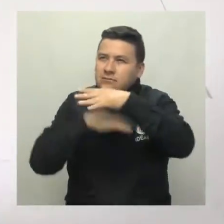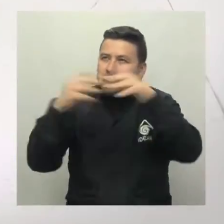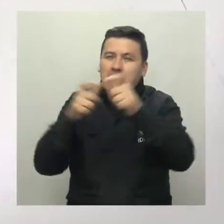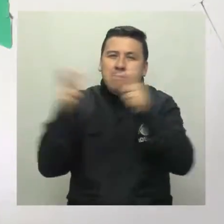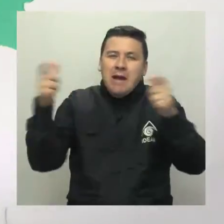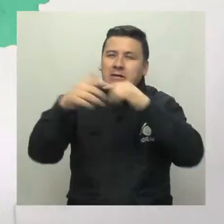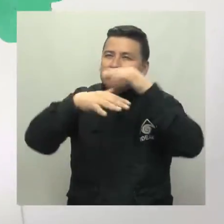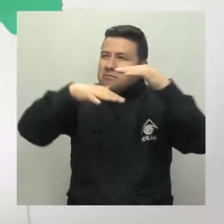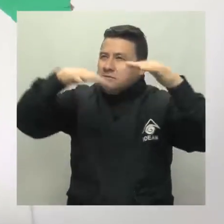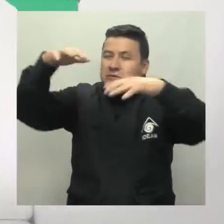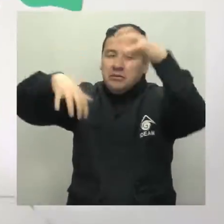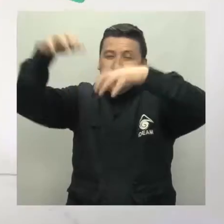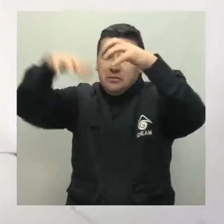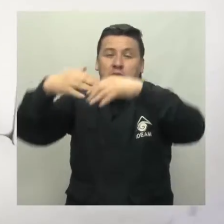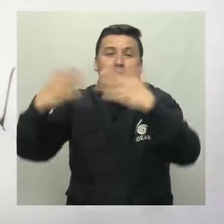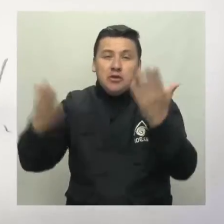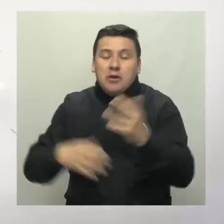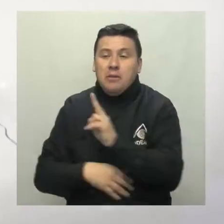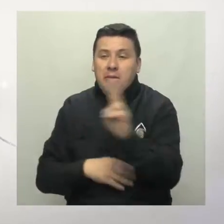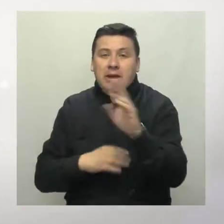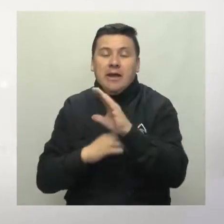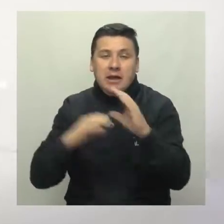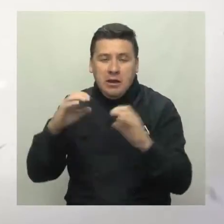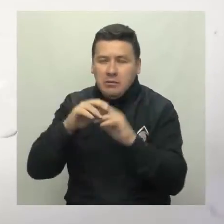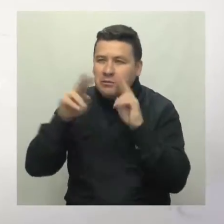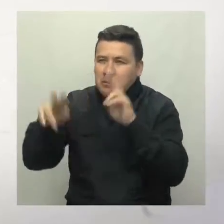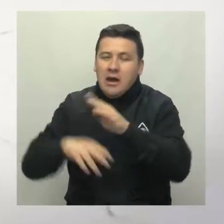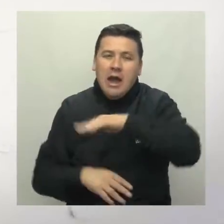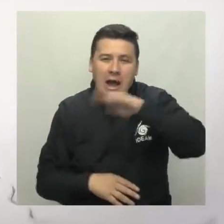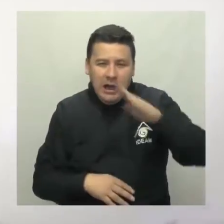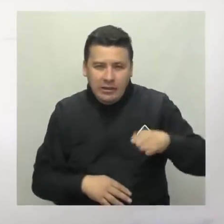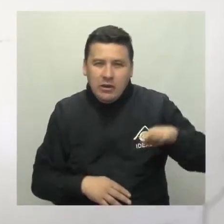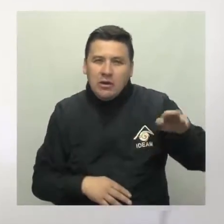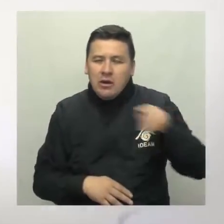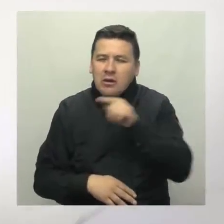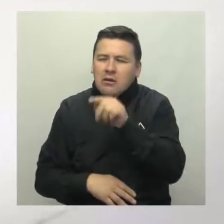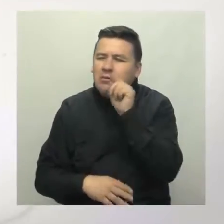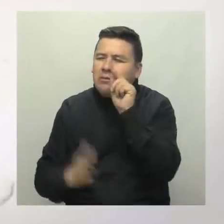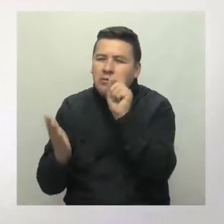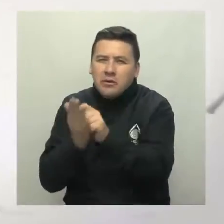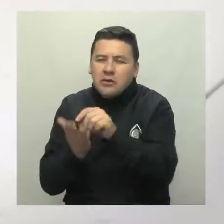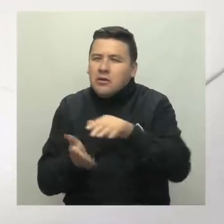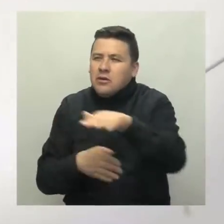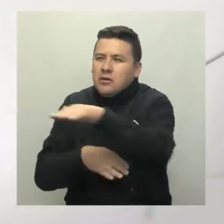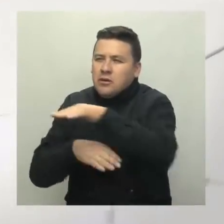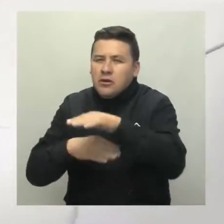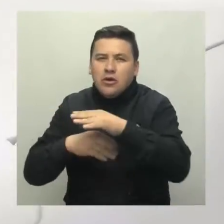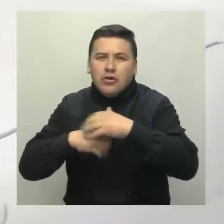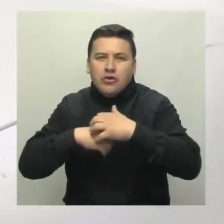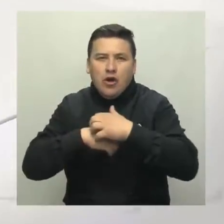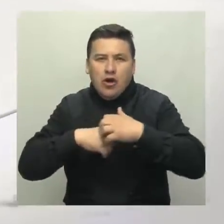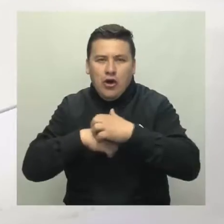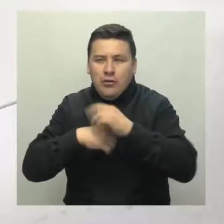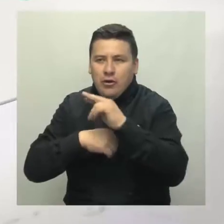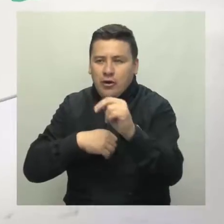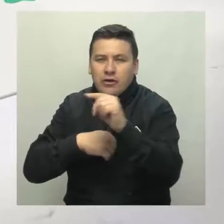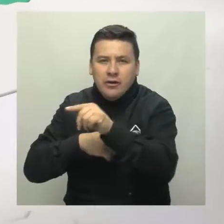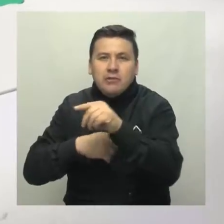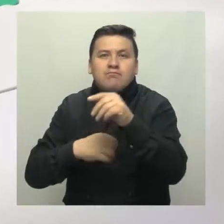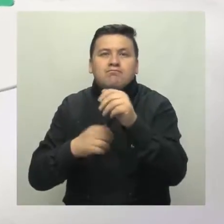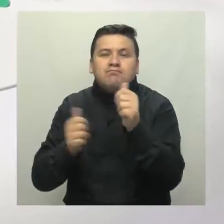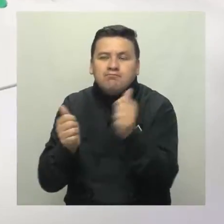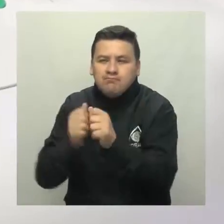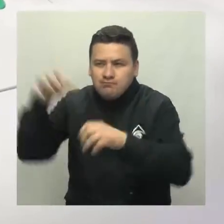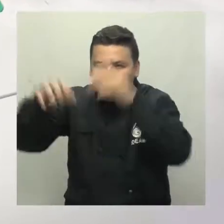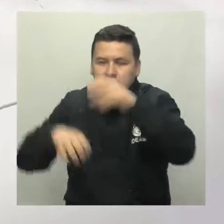nubosidad con lluvias cayendo en el oriente de Valle del Cauca, Antioquia y sectores puntuales del norte y oriente del Tolima, acompañadas de